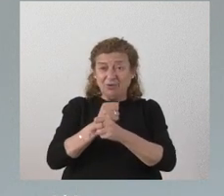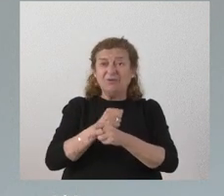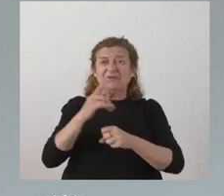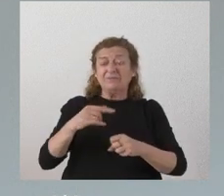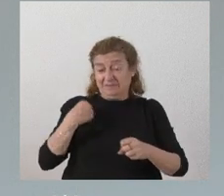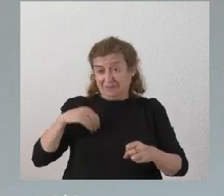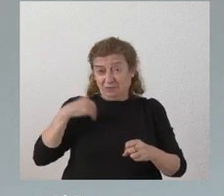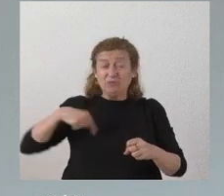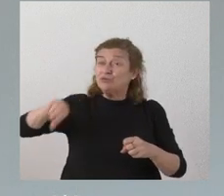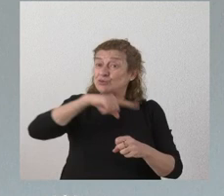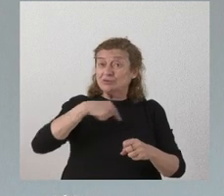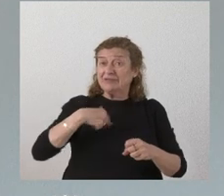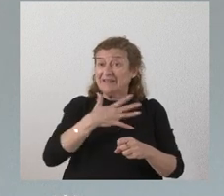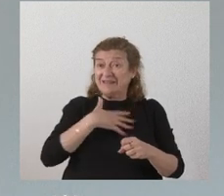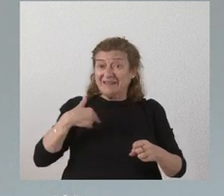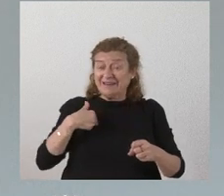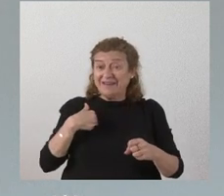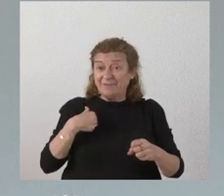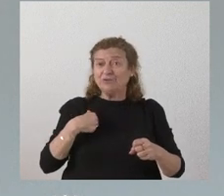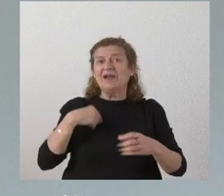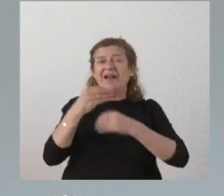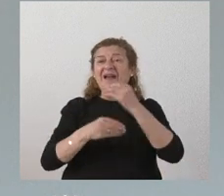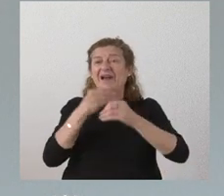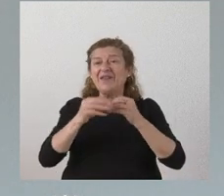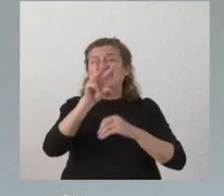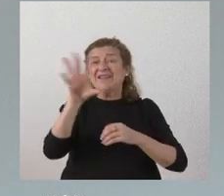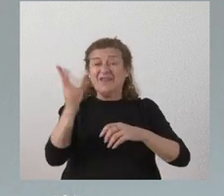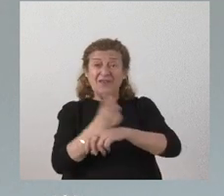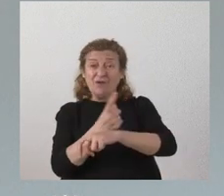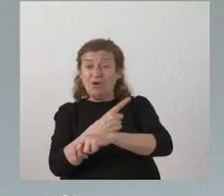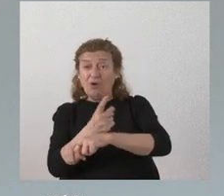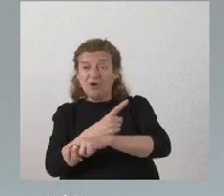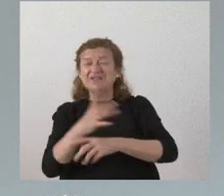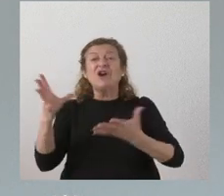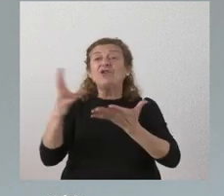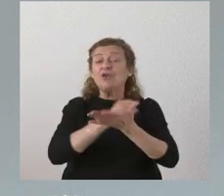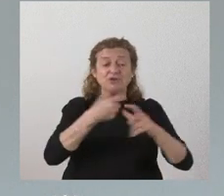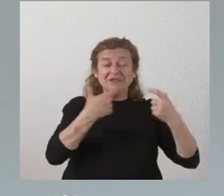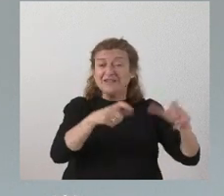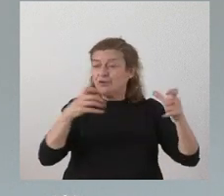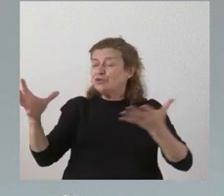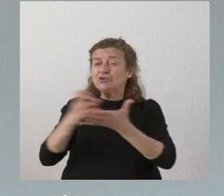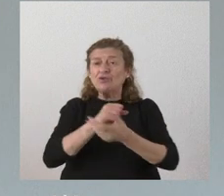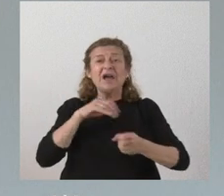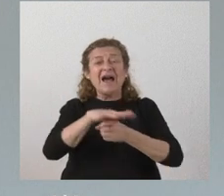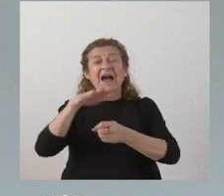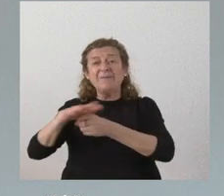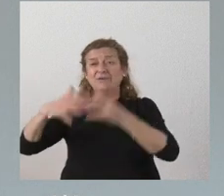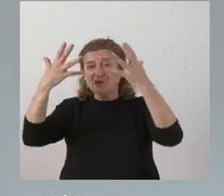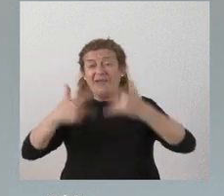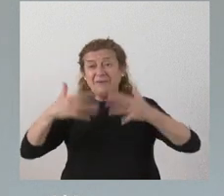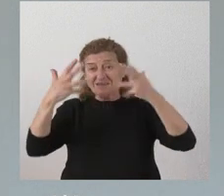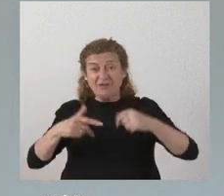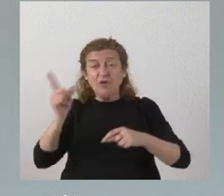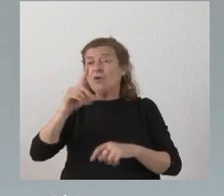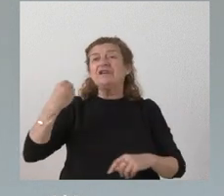siguiente nosotros queríamos implantar las 35 horas en todos los sectores en todos los ámbitos de la administración regional y